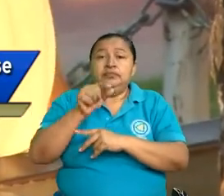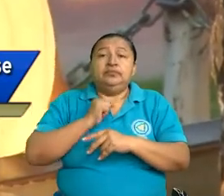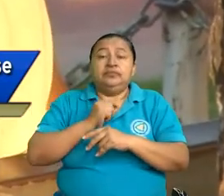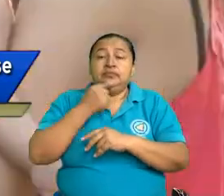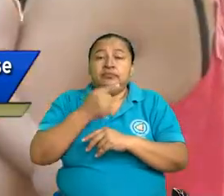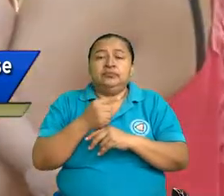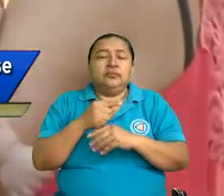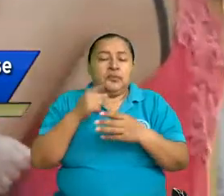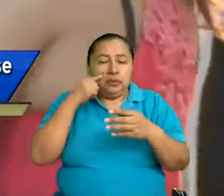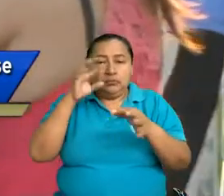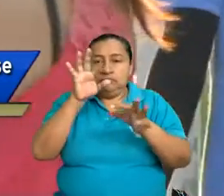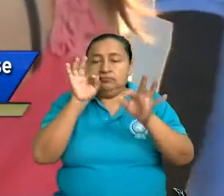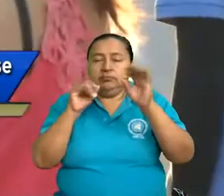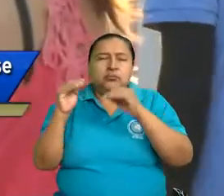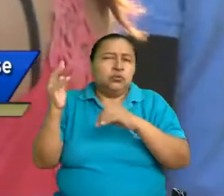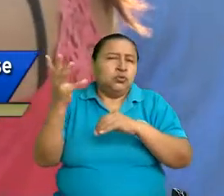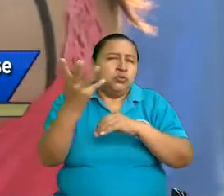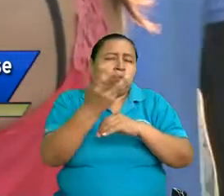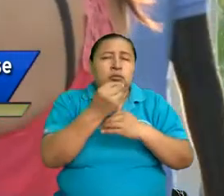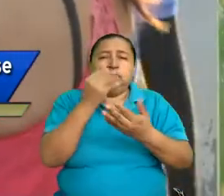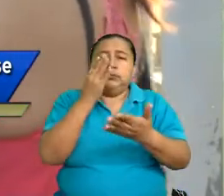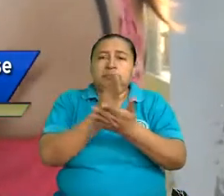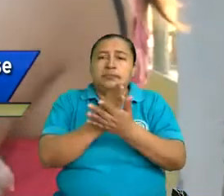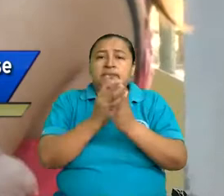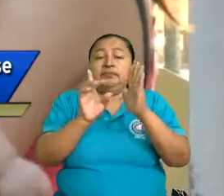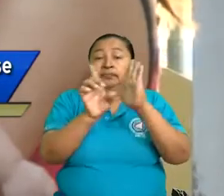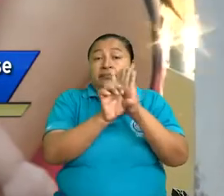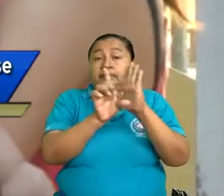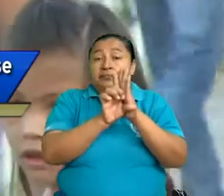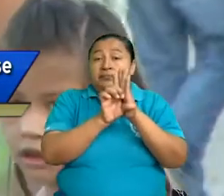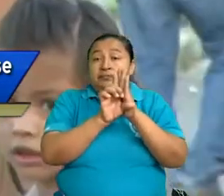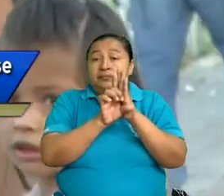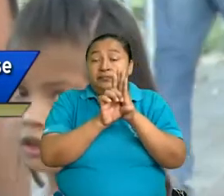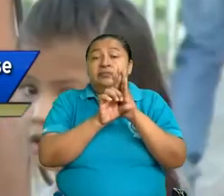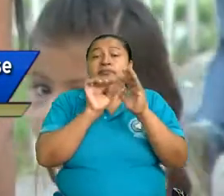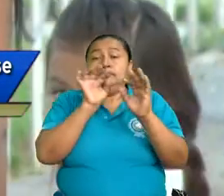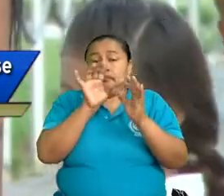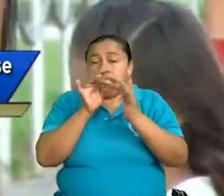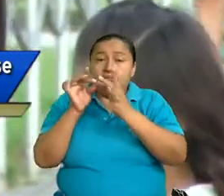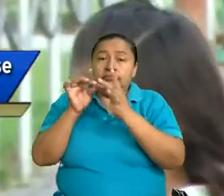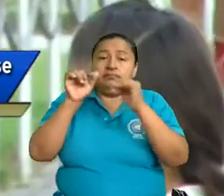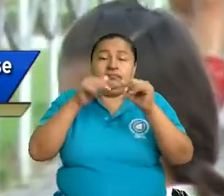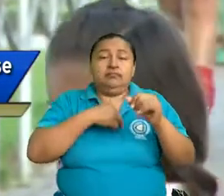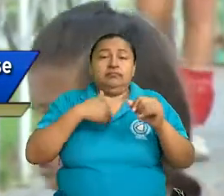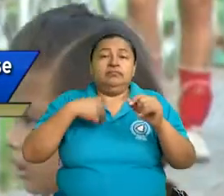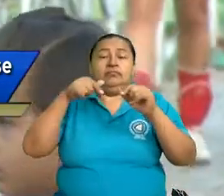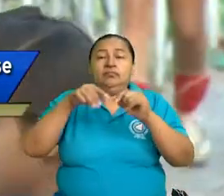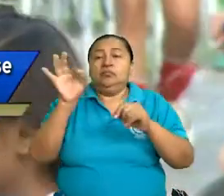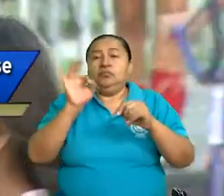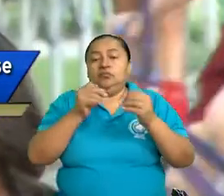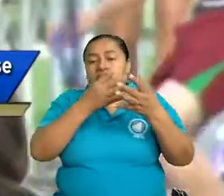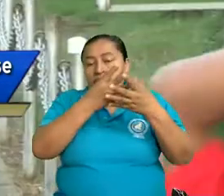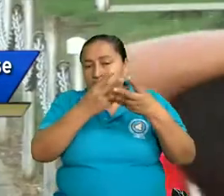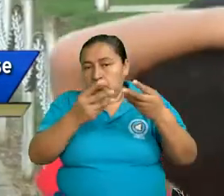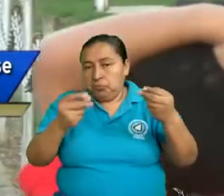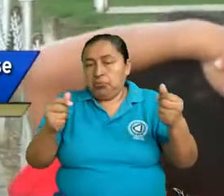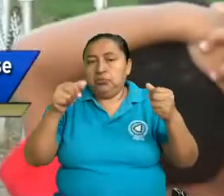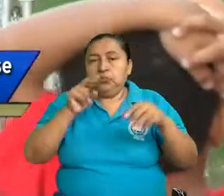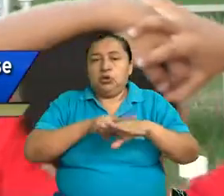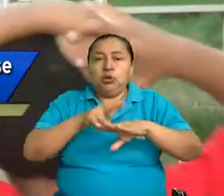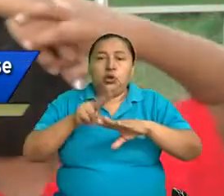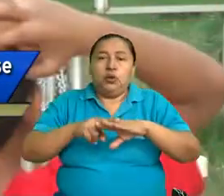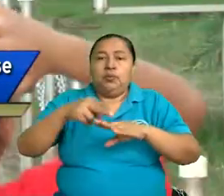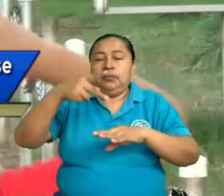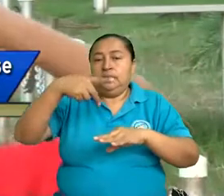todas esas disposiciones que leyes particulares hacían en un sentido derogatorio de normas